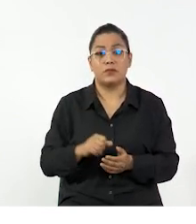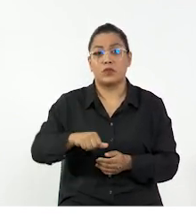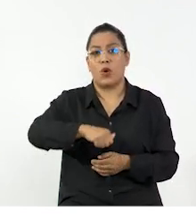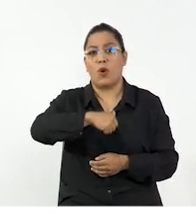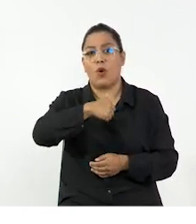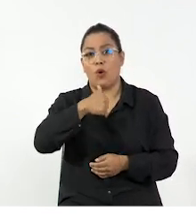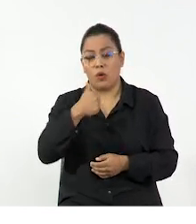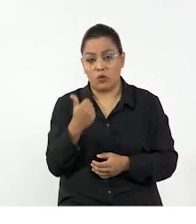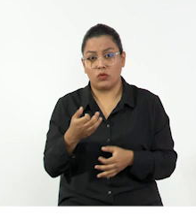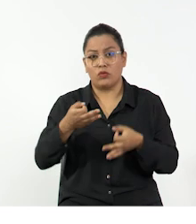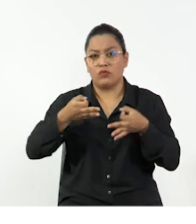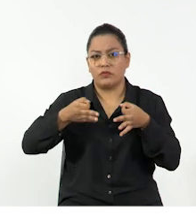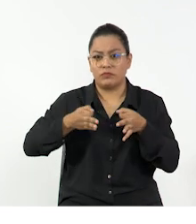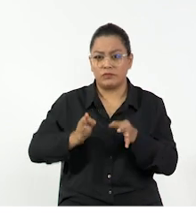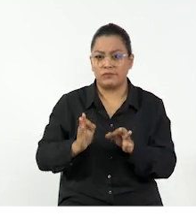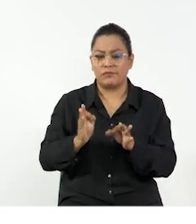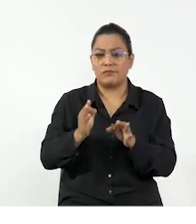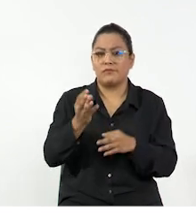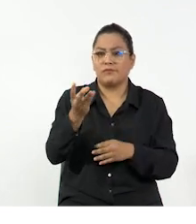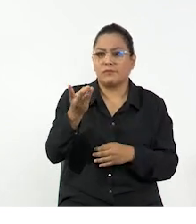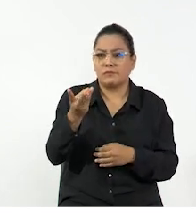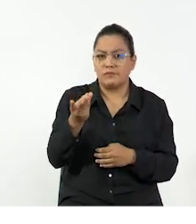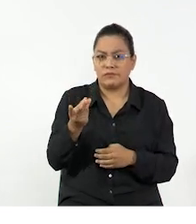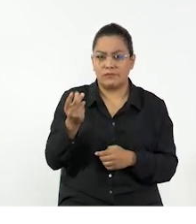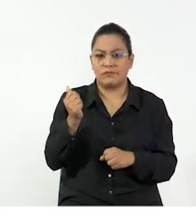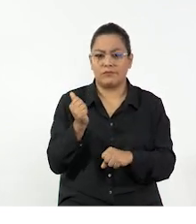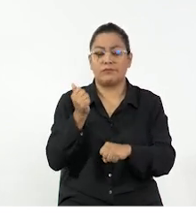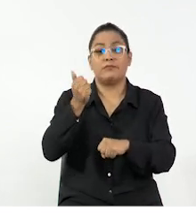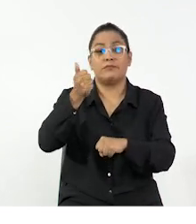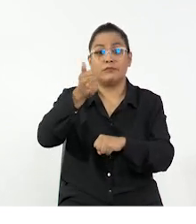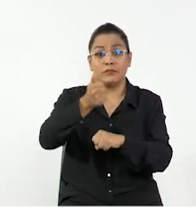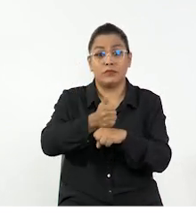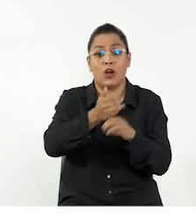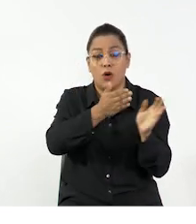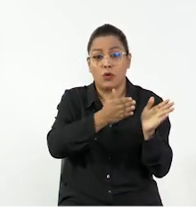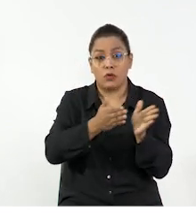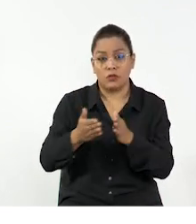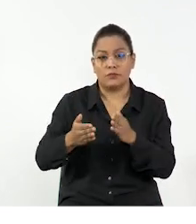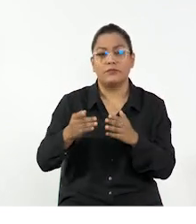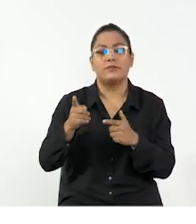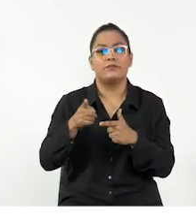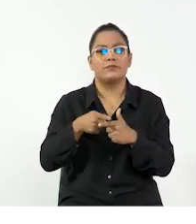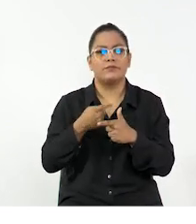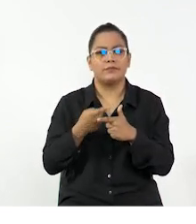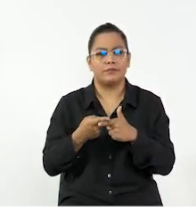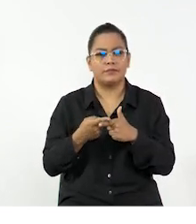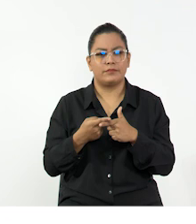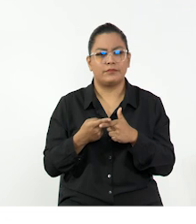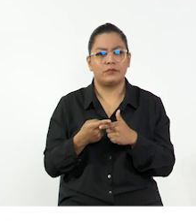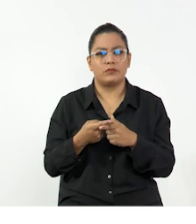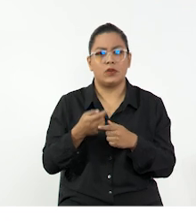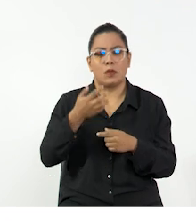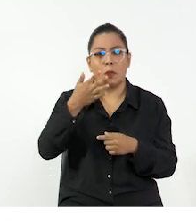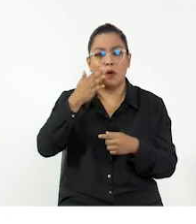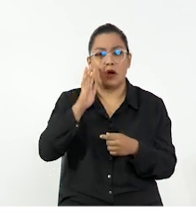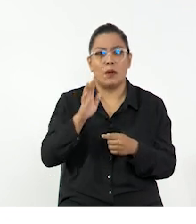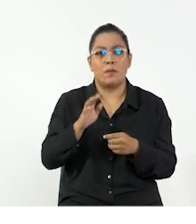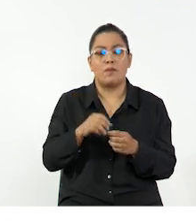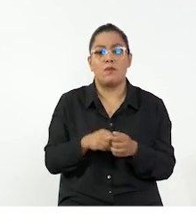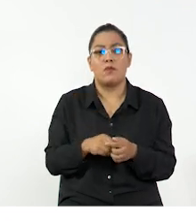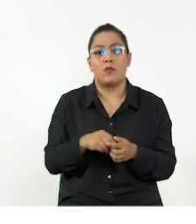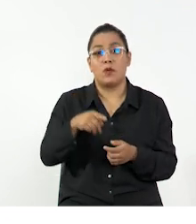misma magnitud, son otras medidas u otras estándares para poder categorizarlos. Para esto,